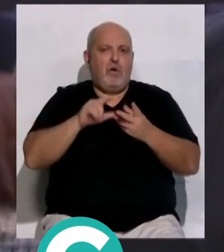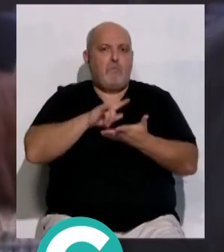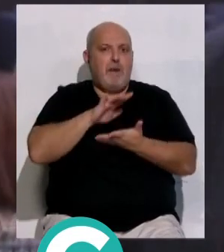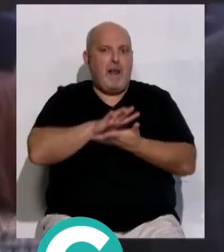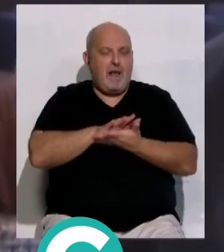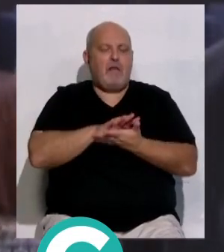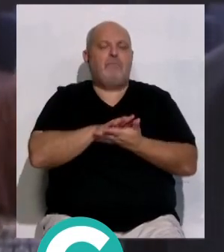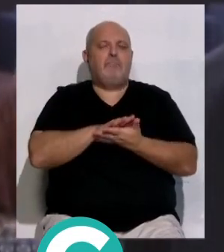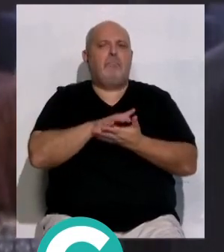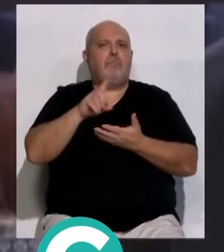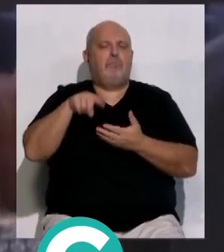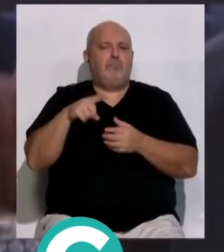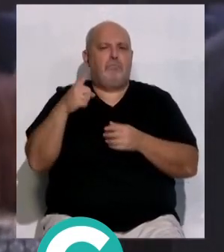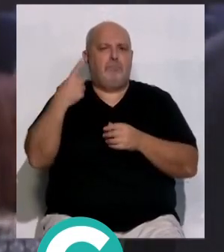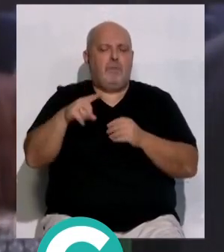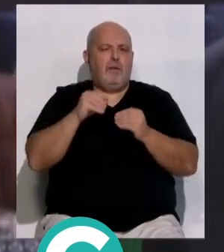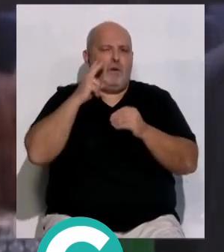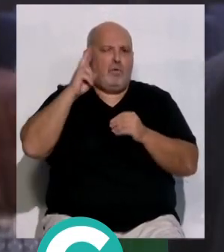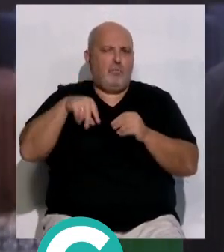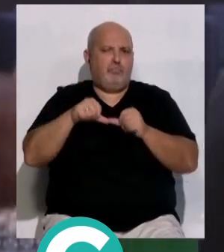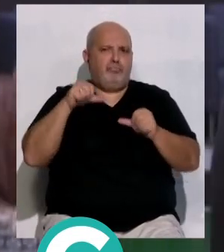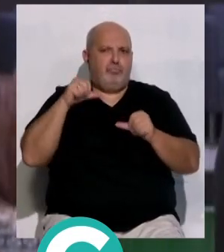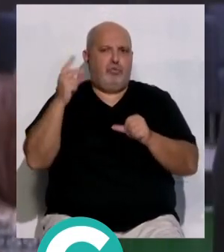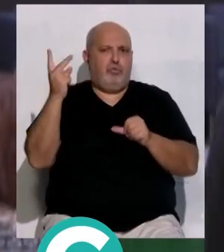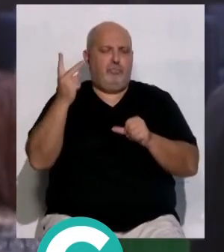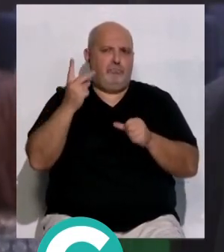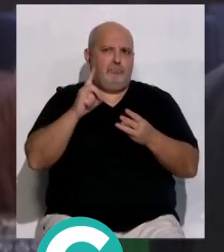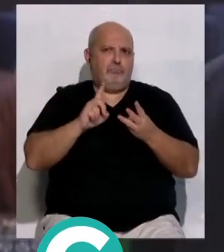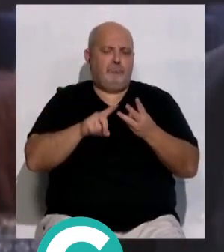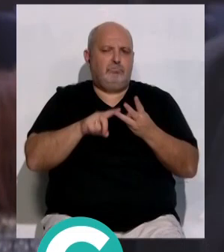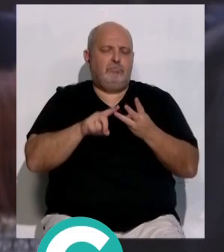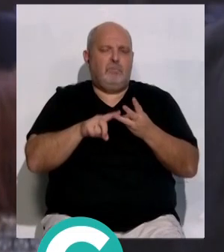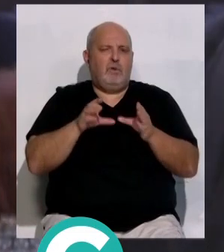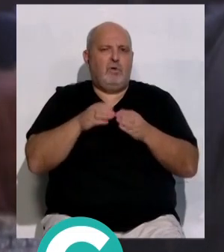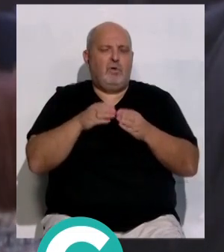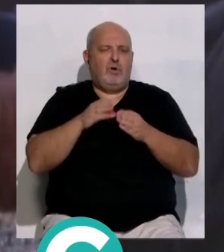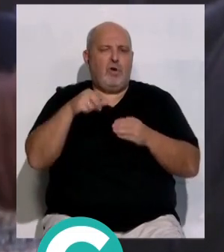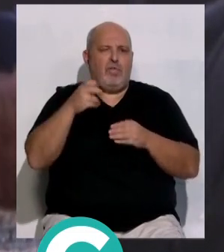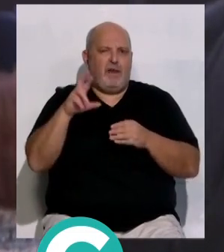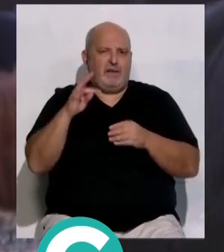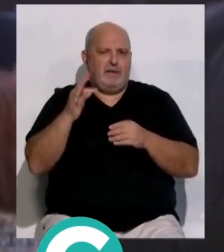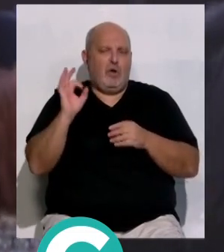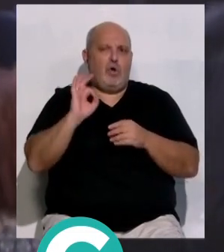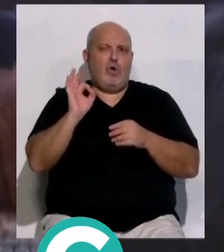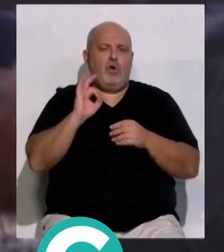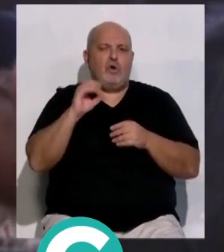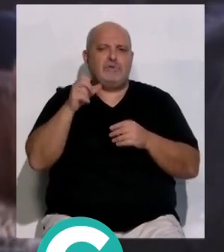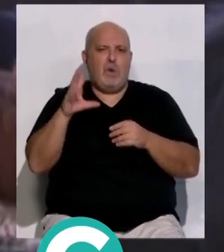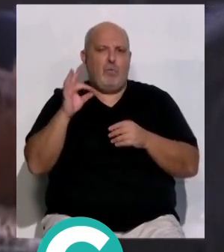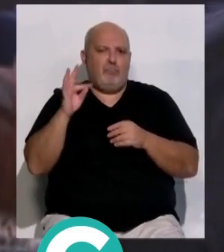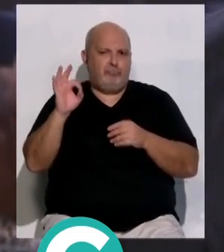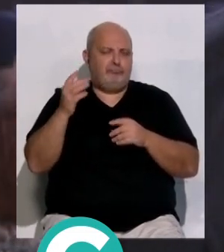Málaga, también componentes de reconocido prestigio como es el grupo Concert o el South,